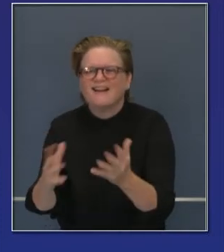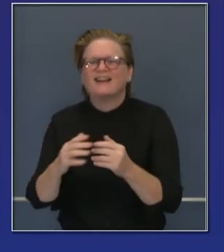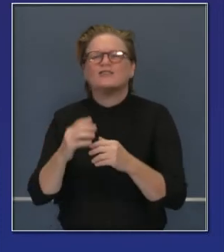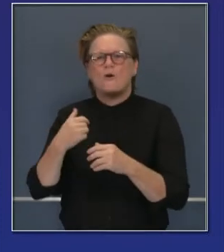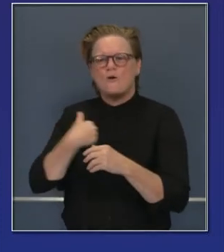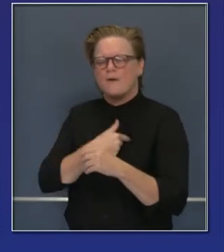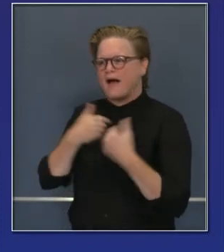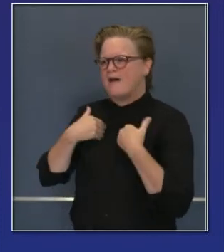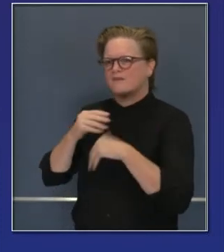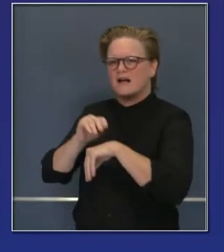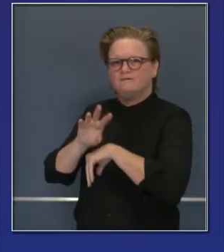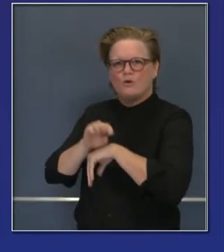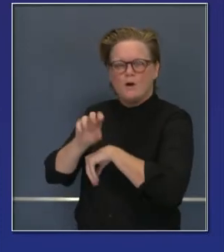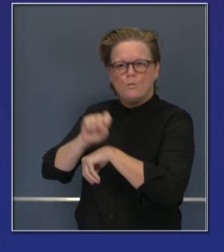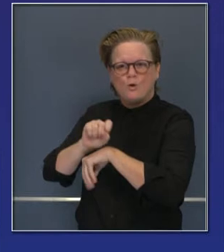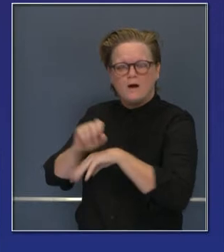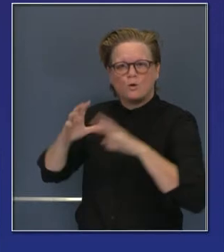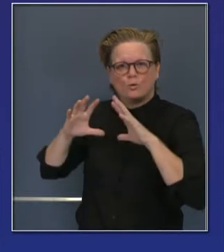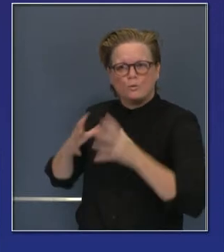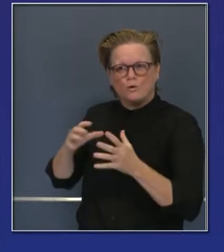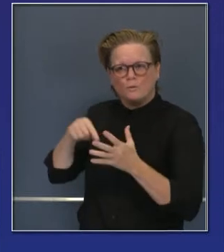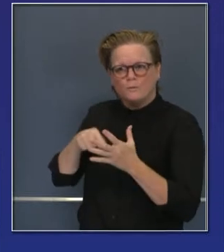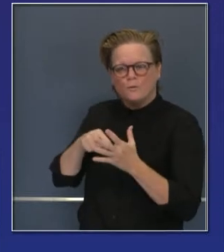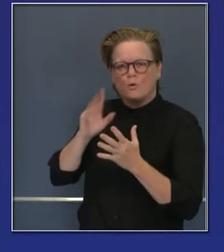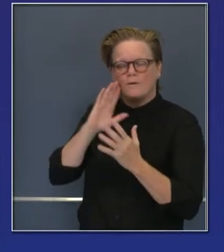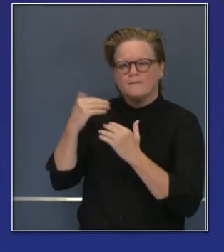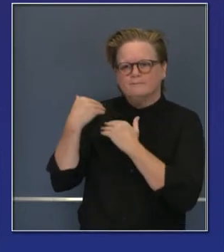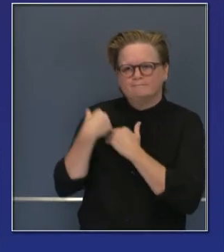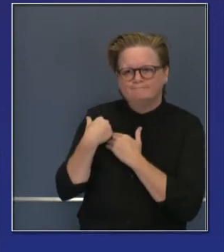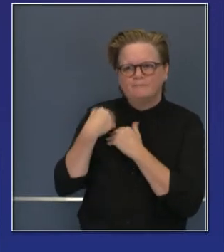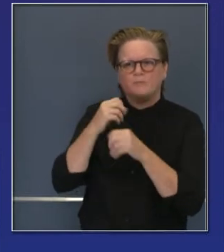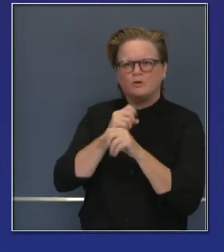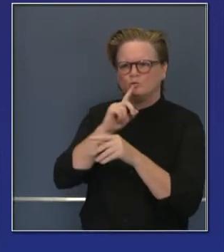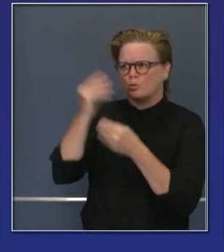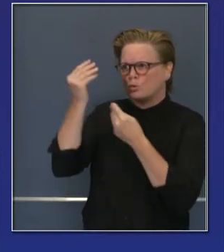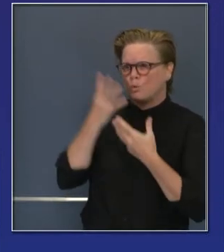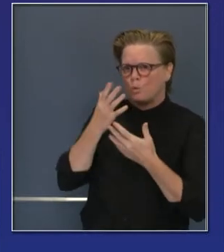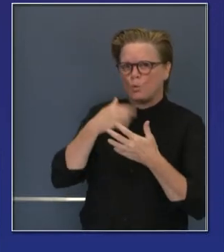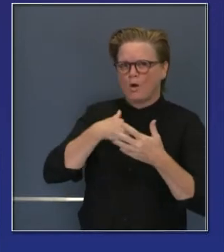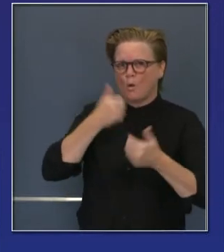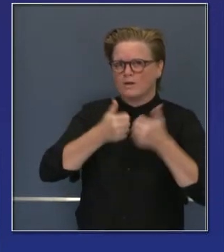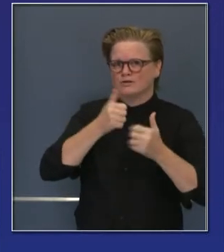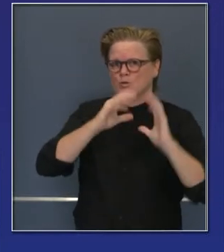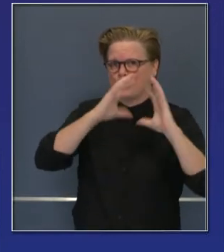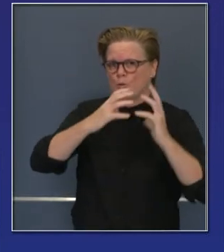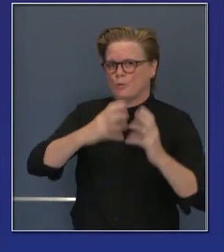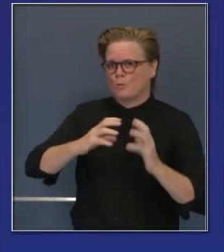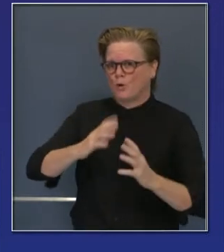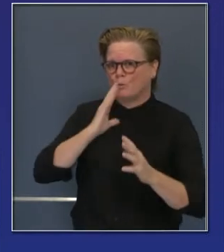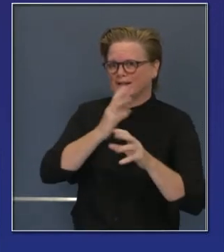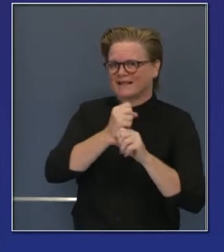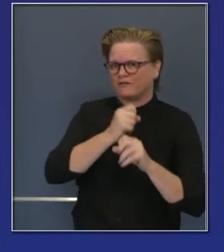Y queremos difundir este plan no solo a personas en el gobierno, sino también a ustedes.